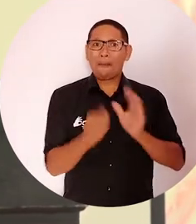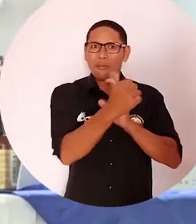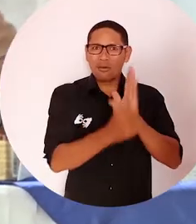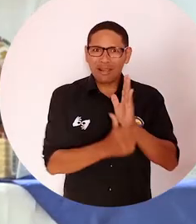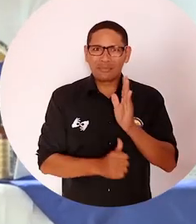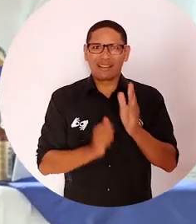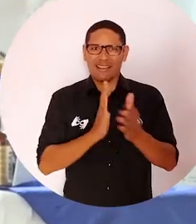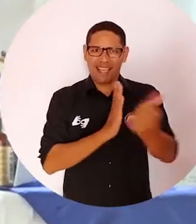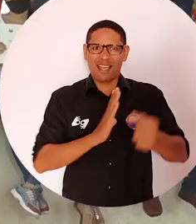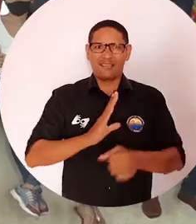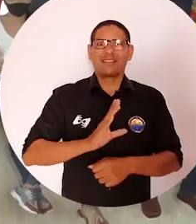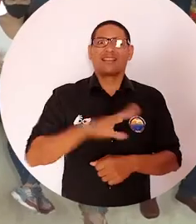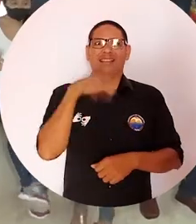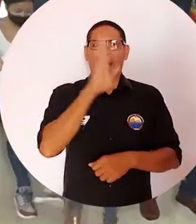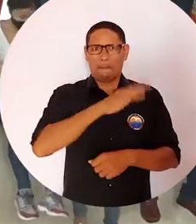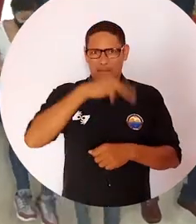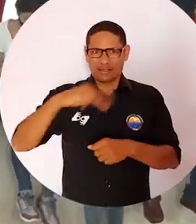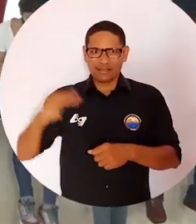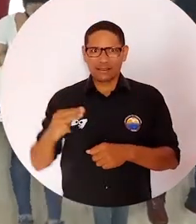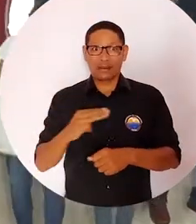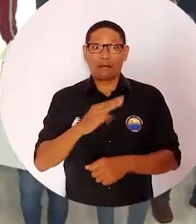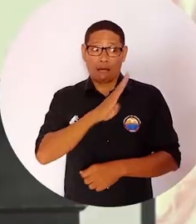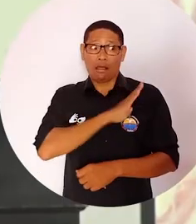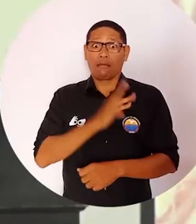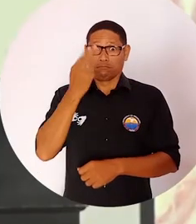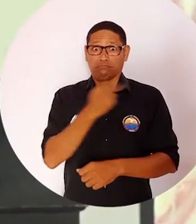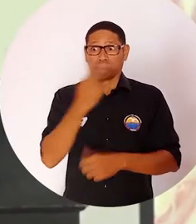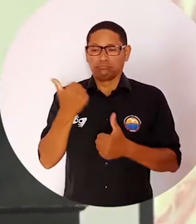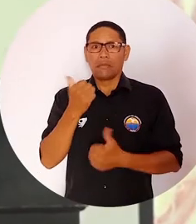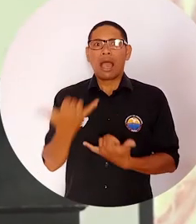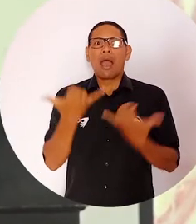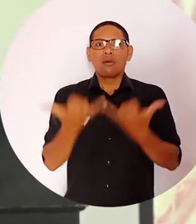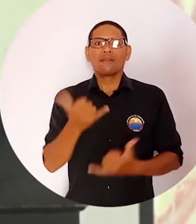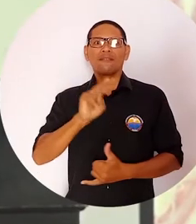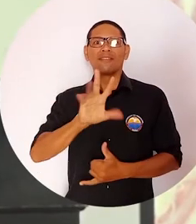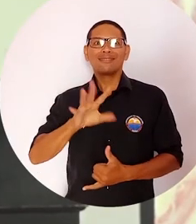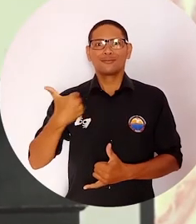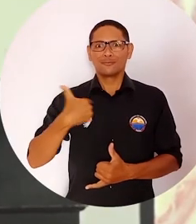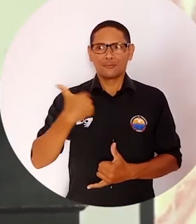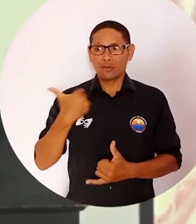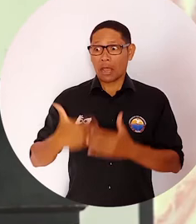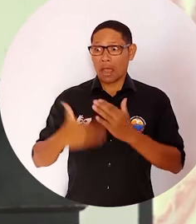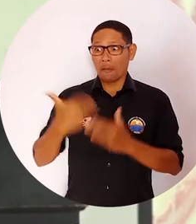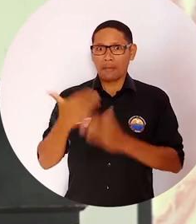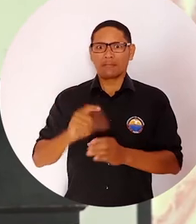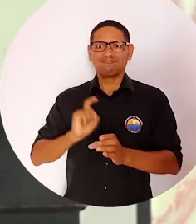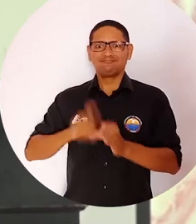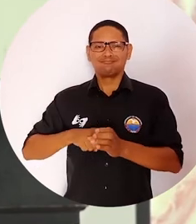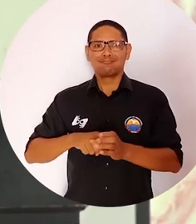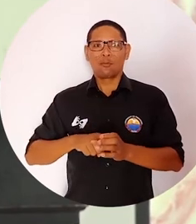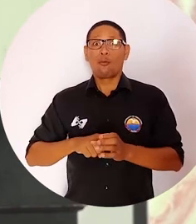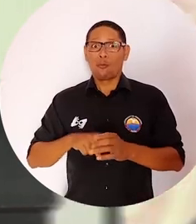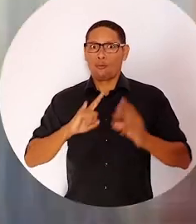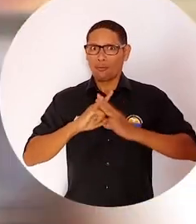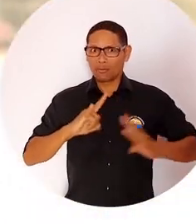Alcaldía. Y los 25 jóvenes que ahora empiezan su andar en la Universidad del Magdalena van a cambiar su vida y la van a transformar a partir